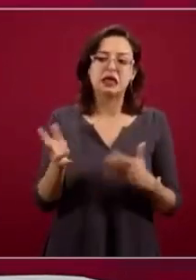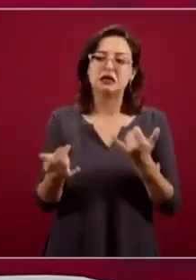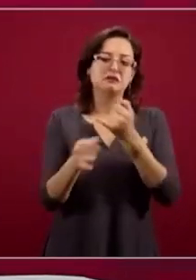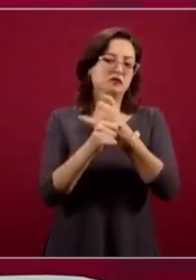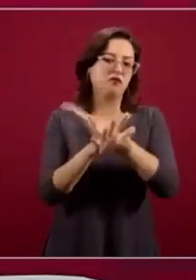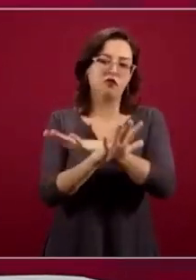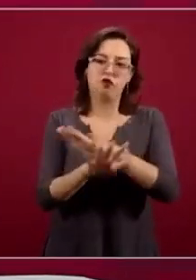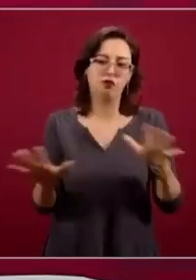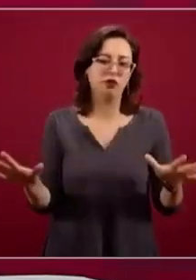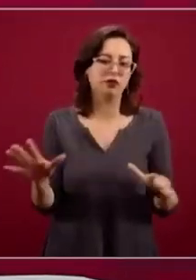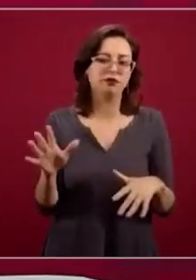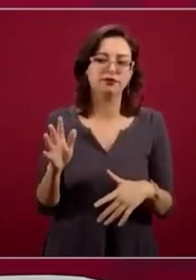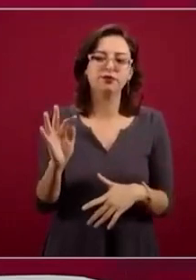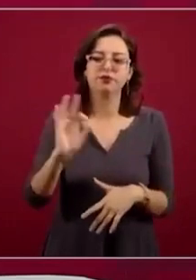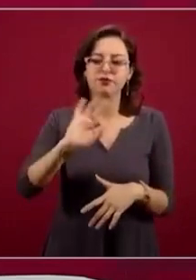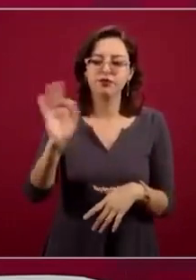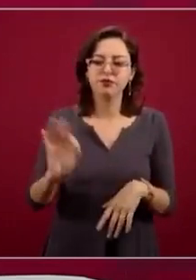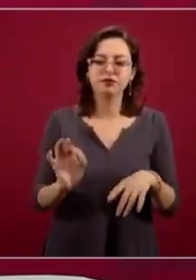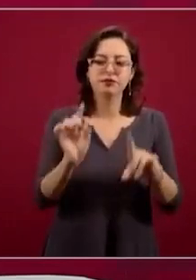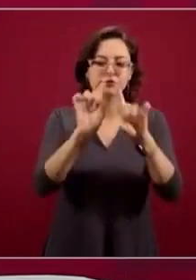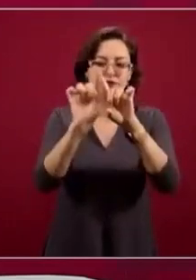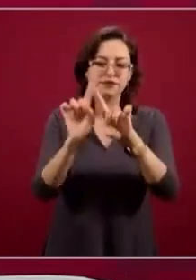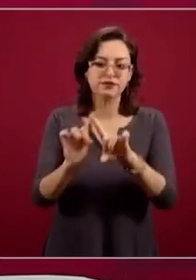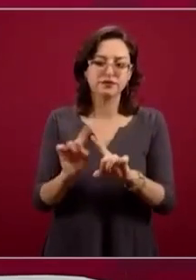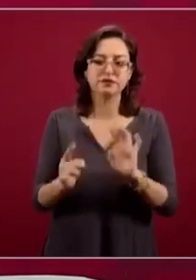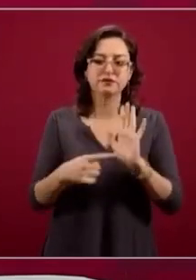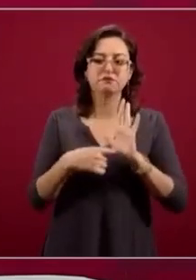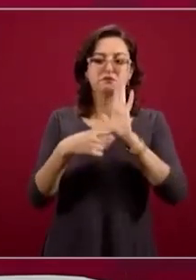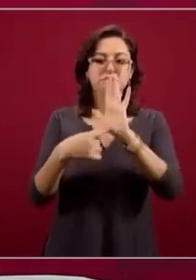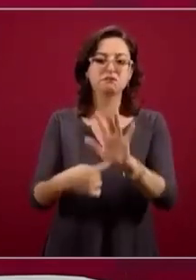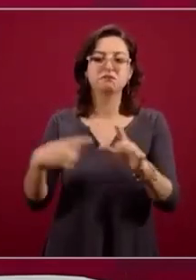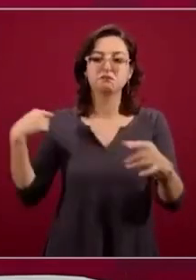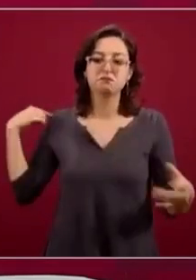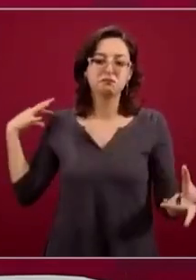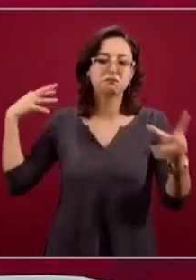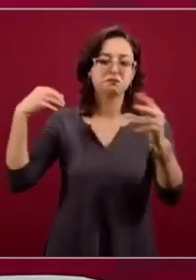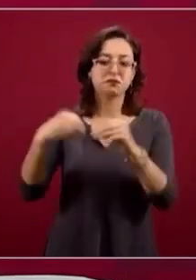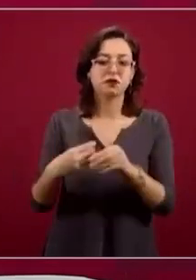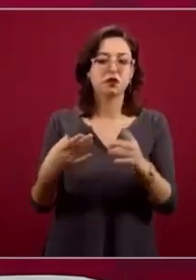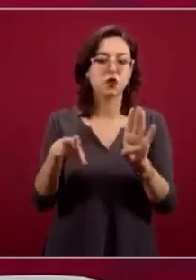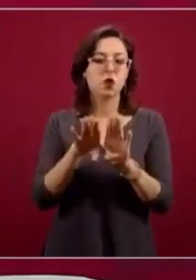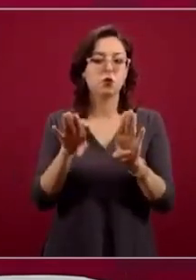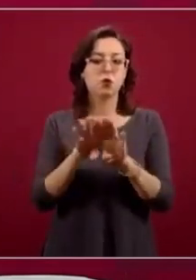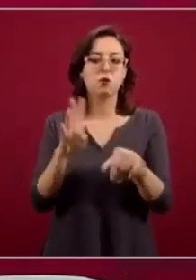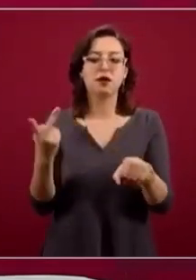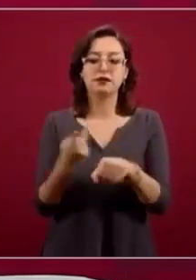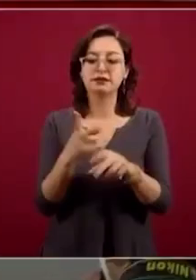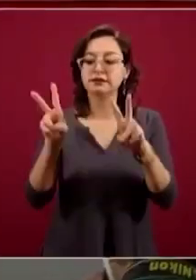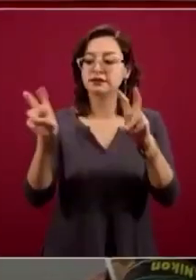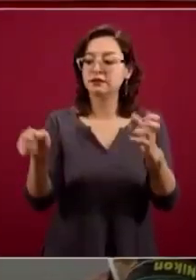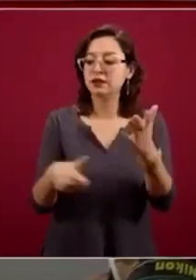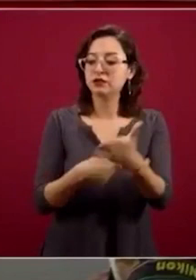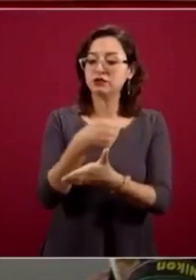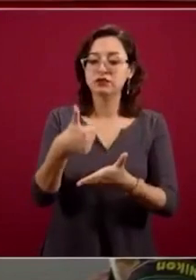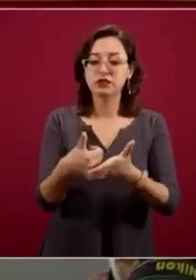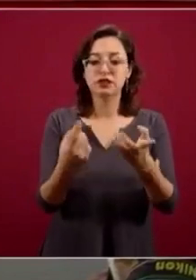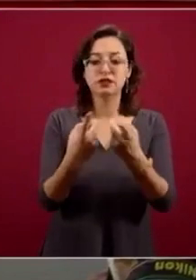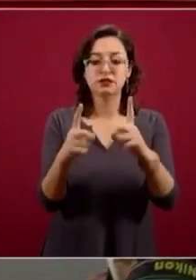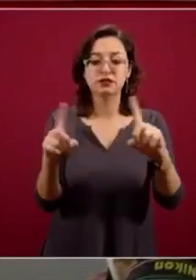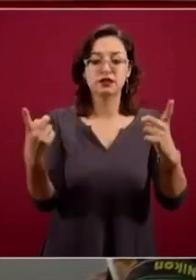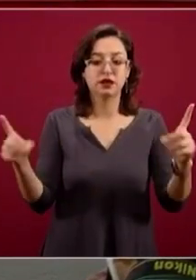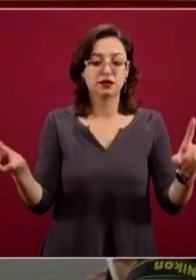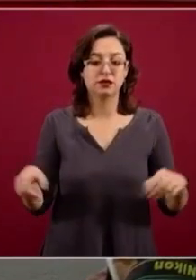pusimos sobre la mesa de cómo estamos en materia de desarrollo urbano. Siguiente